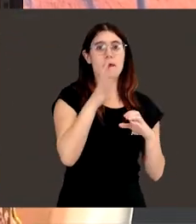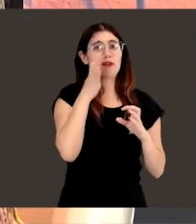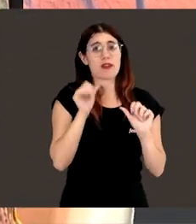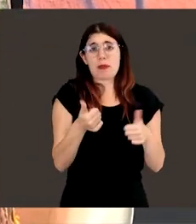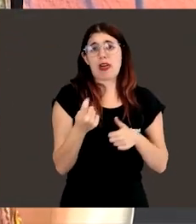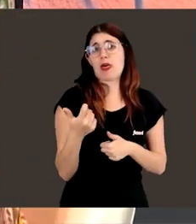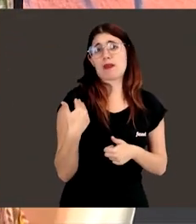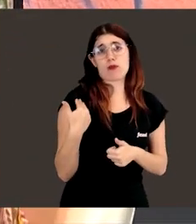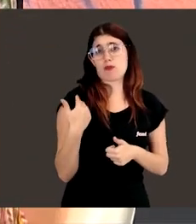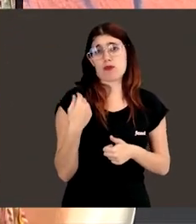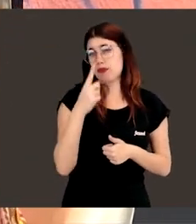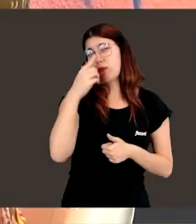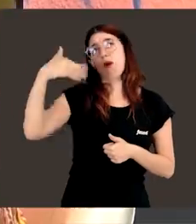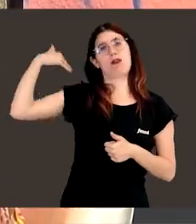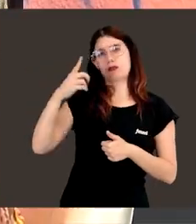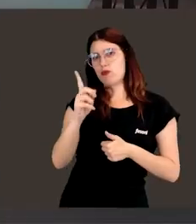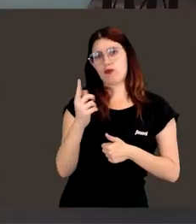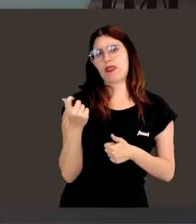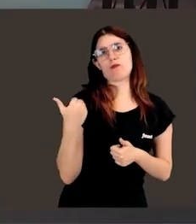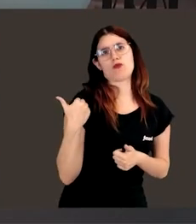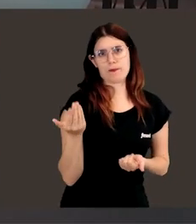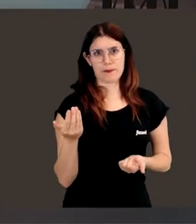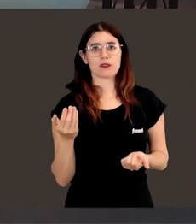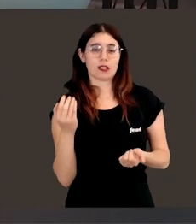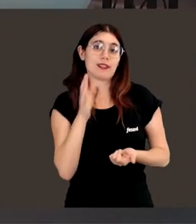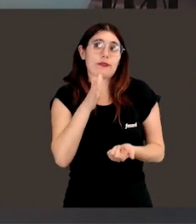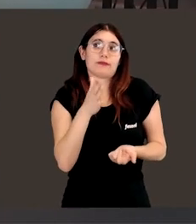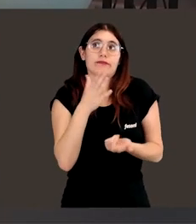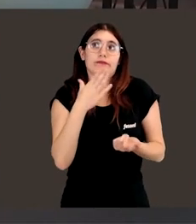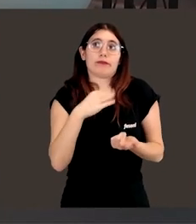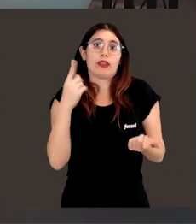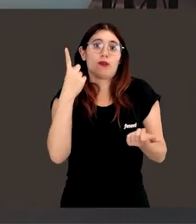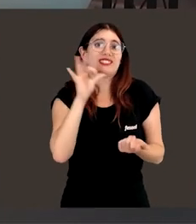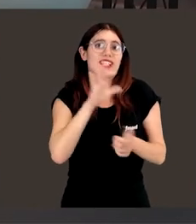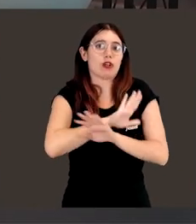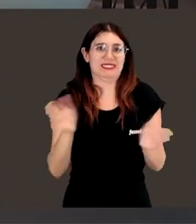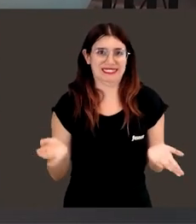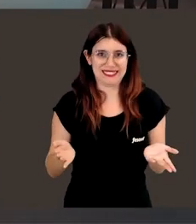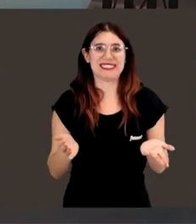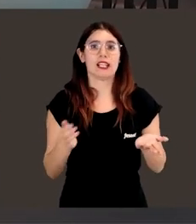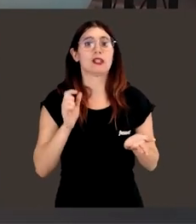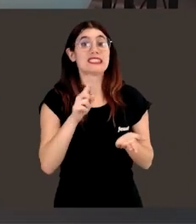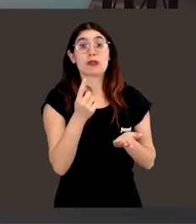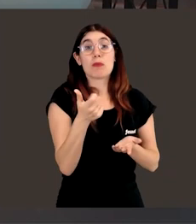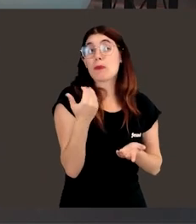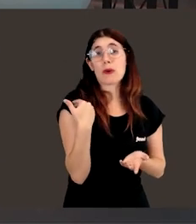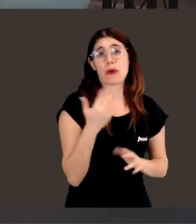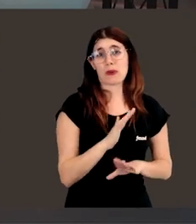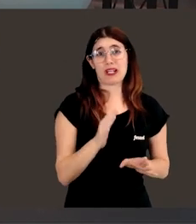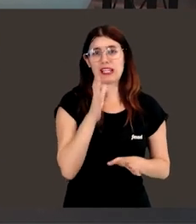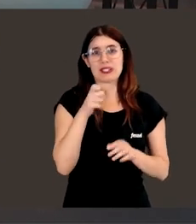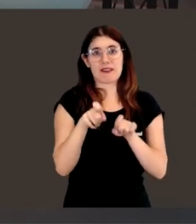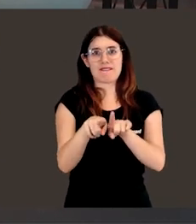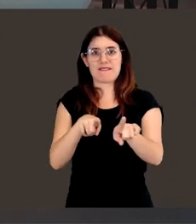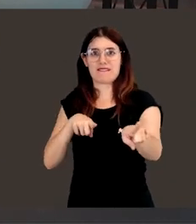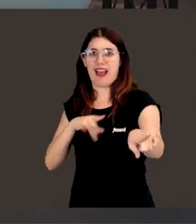hace poco, no hace tantos años, en los que otros países empezaron, a lo mejor le siguen hace un siglo, ¿no? Y eso es ese, digamos, desfase que